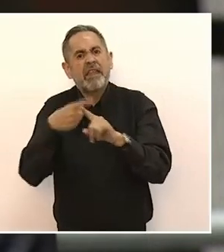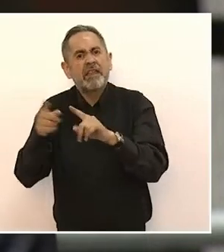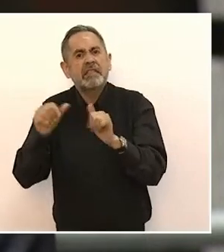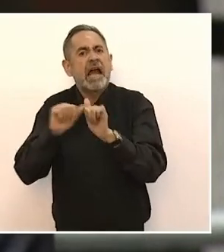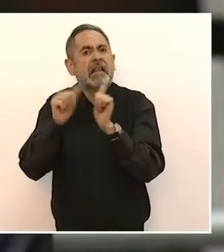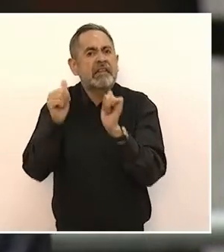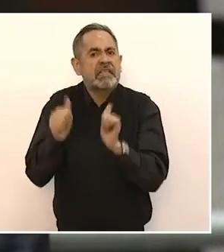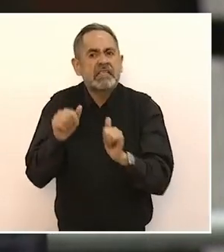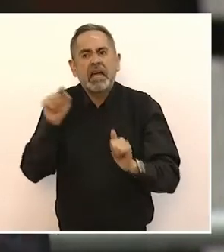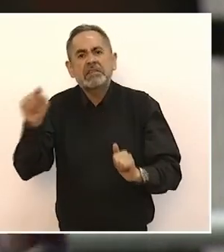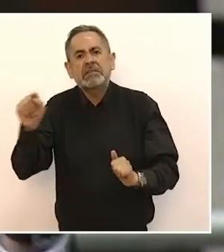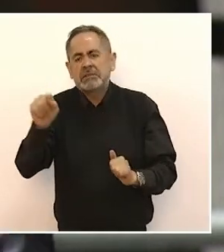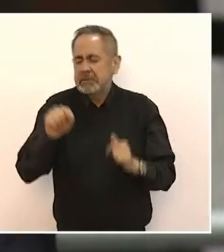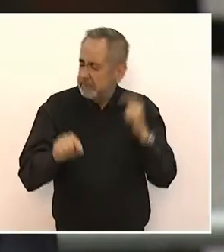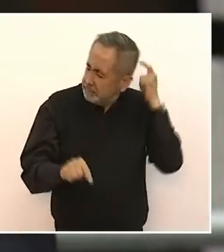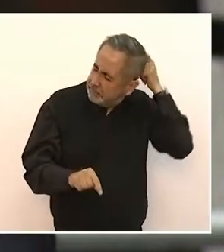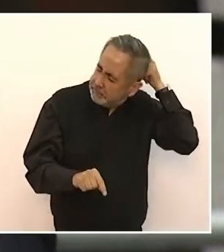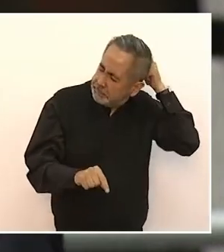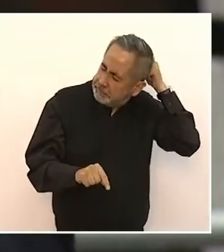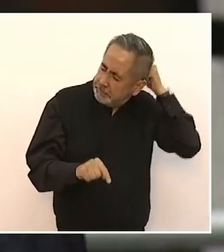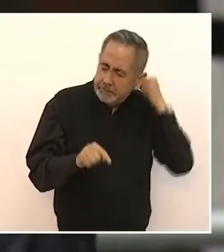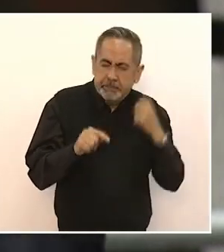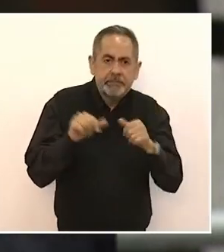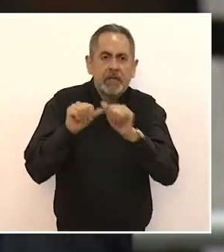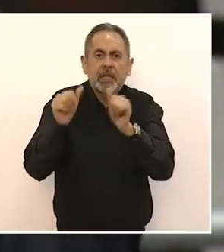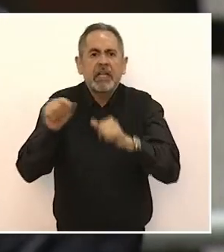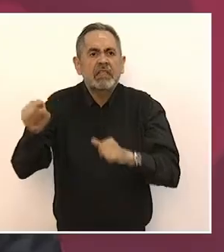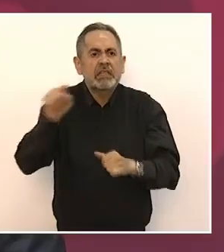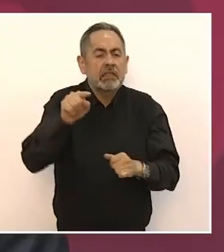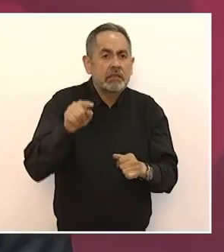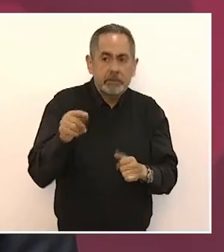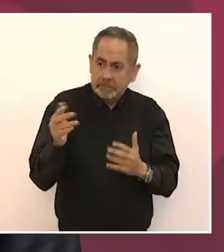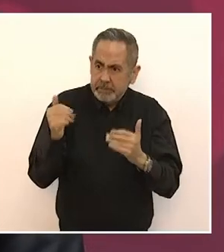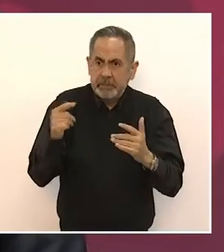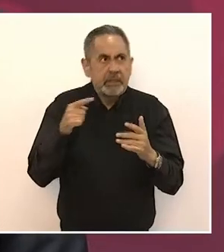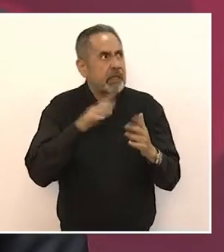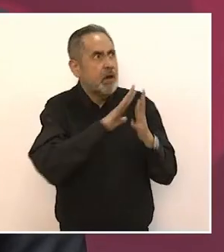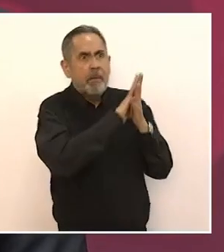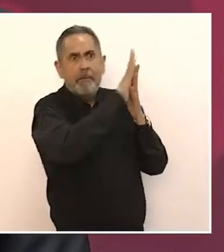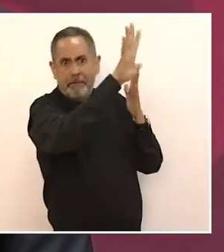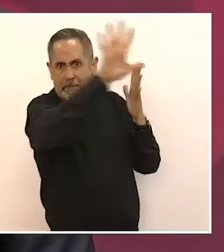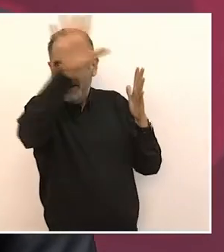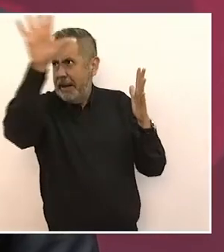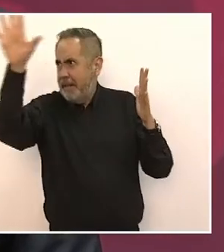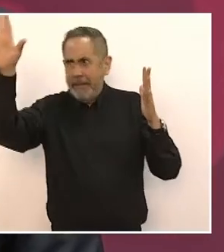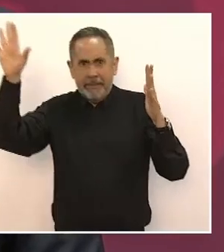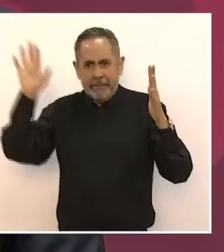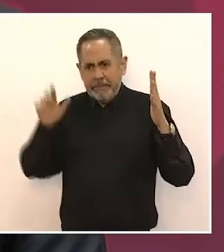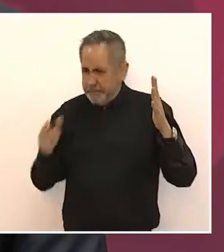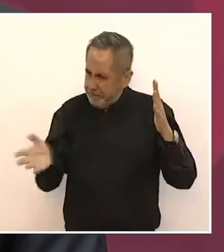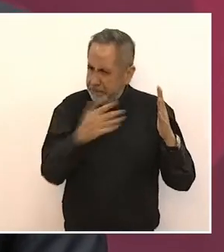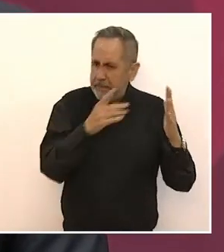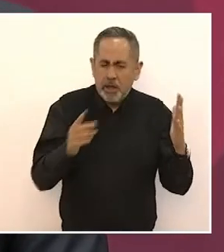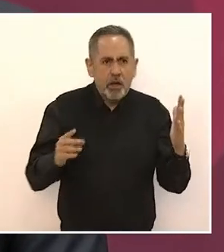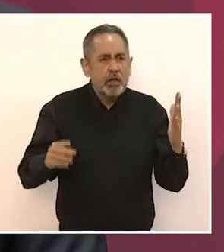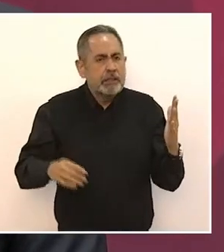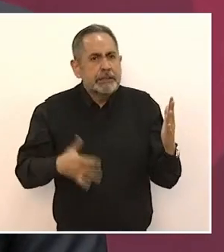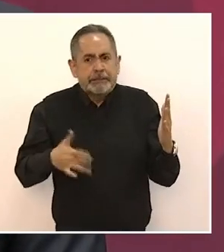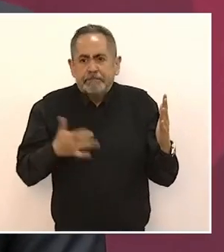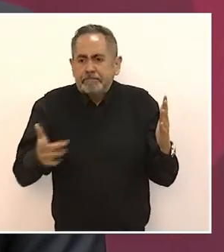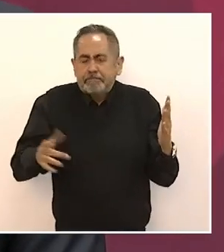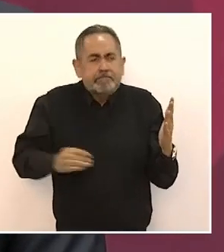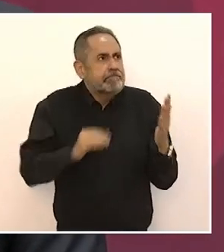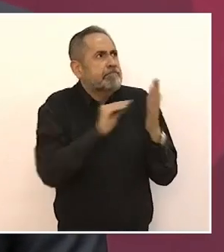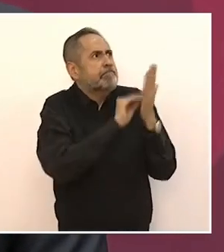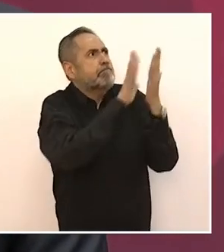expresar en estos muros y en otros muros